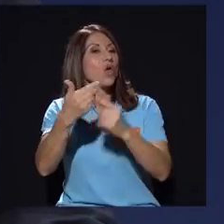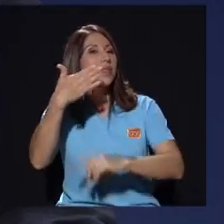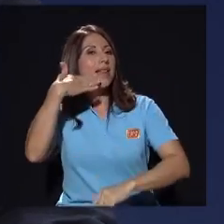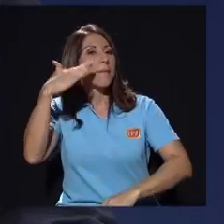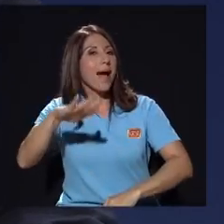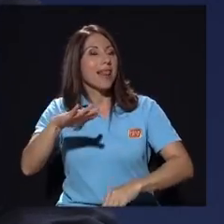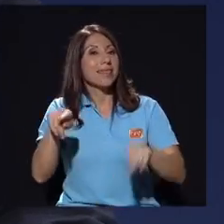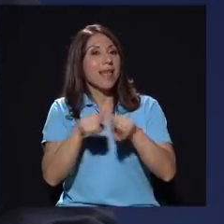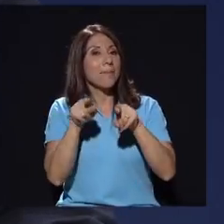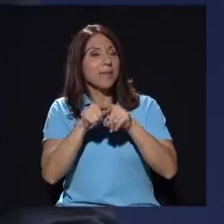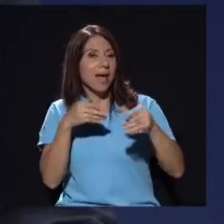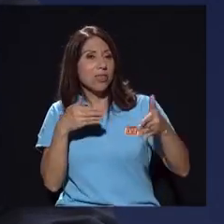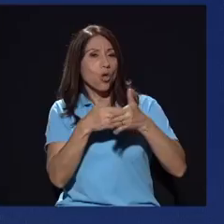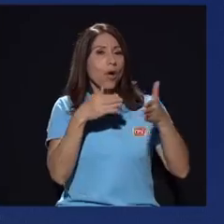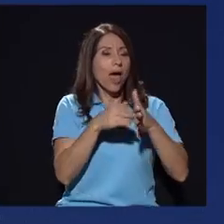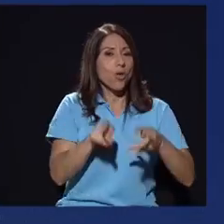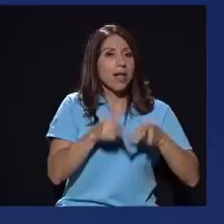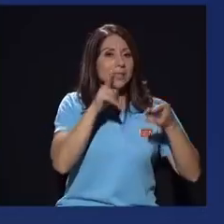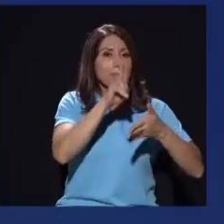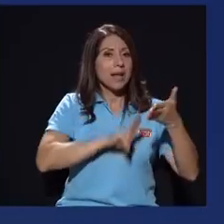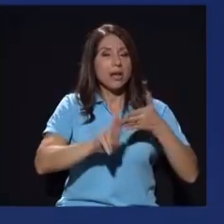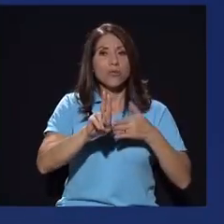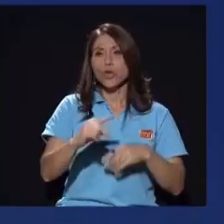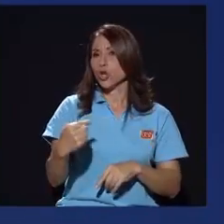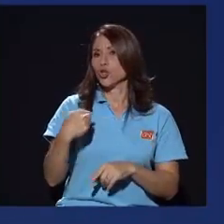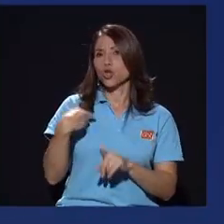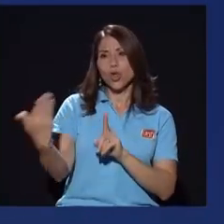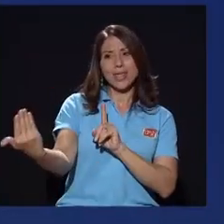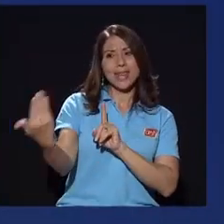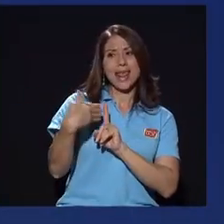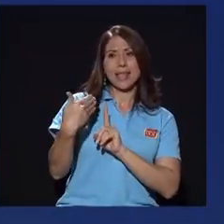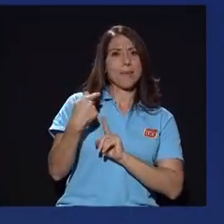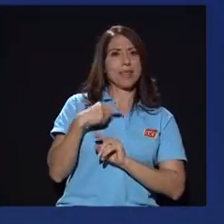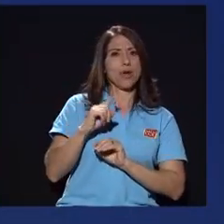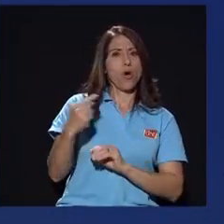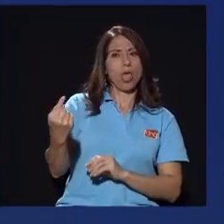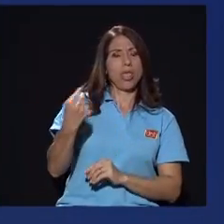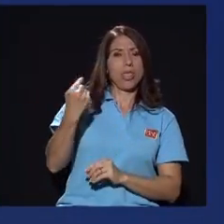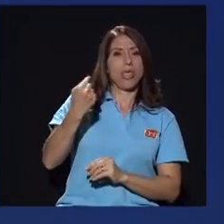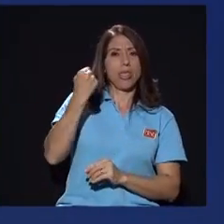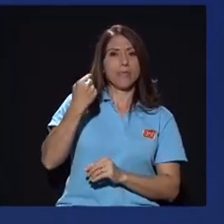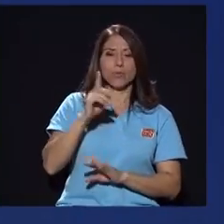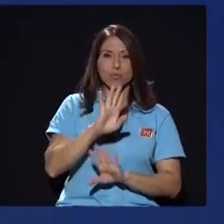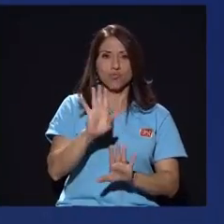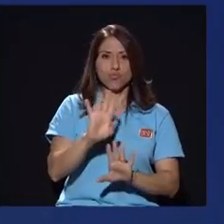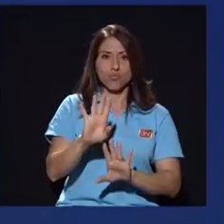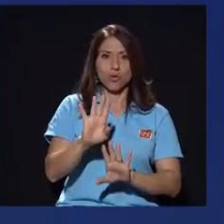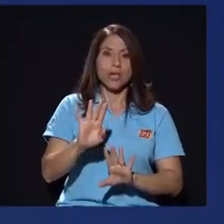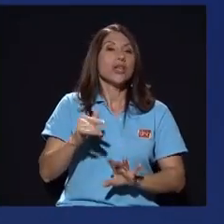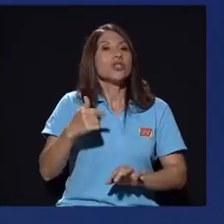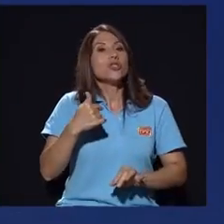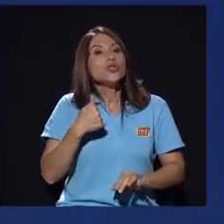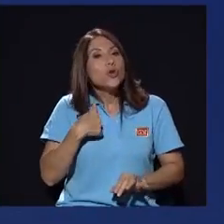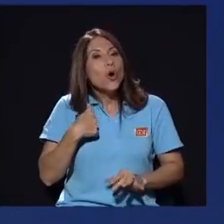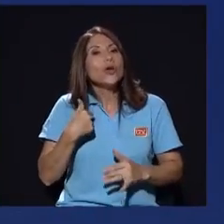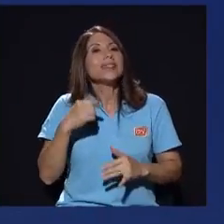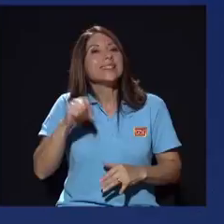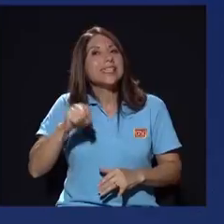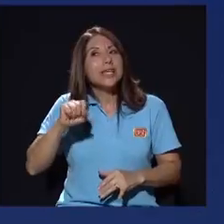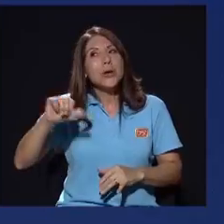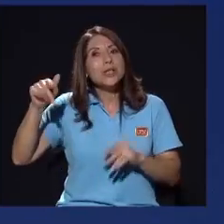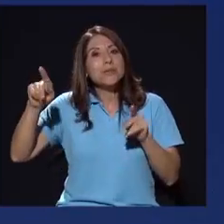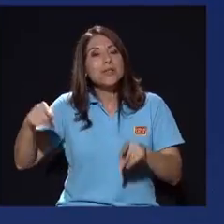tocado a Semanario yo no he recibido amenazas directas he recibido consejos de mira cuídate